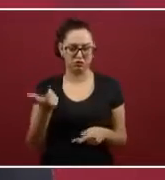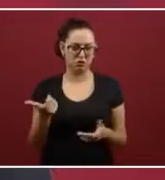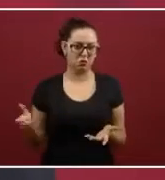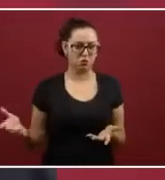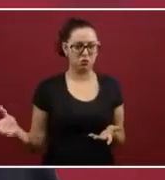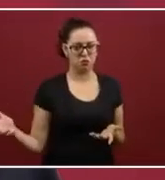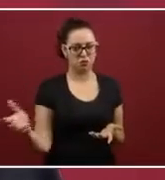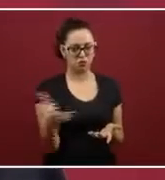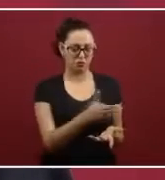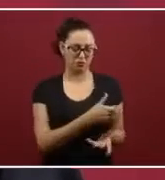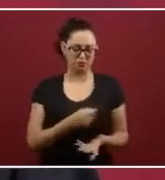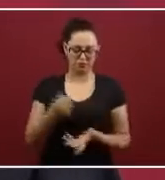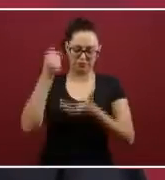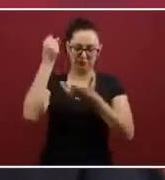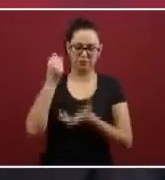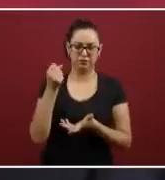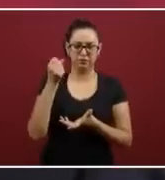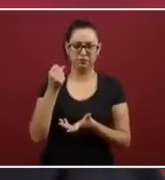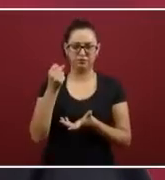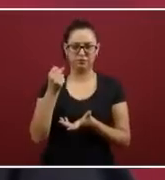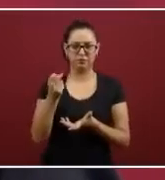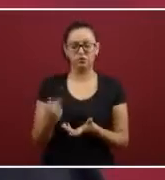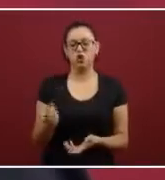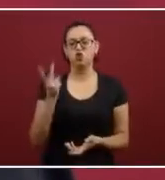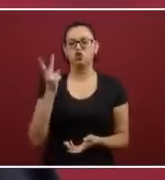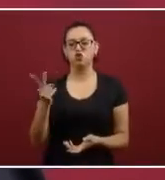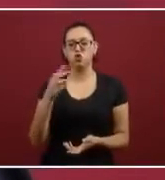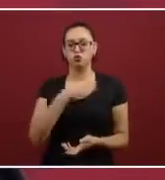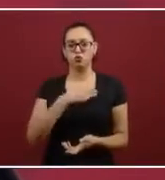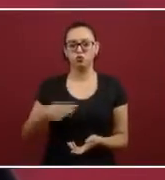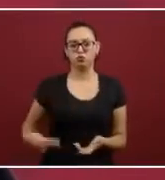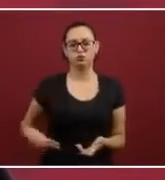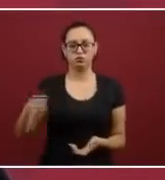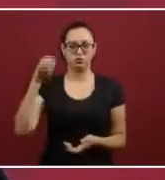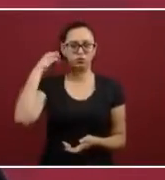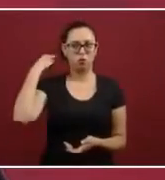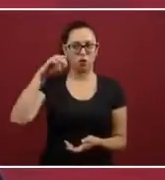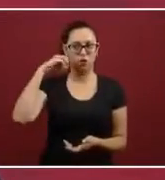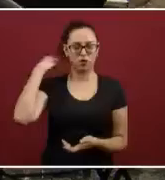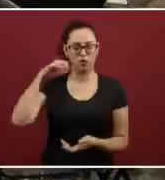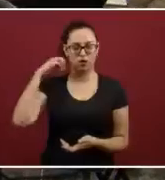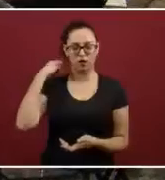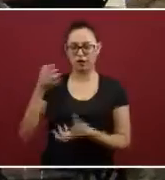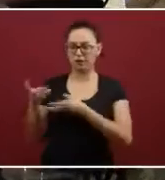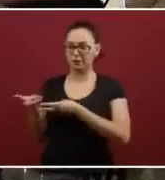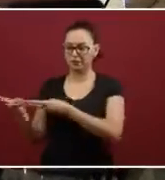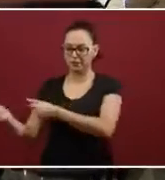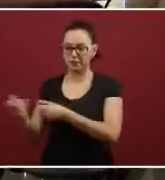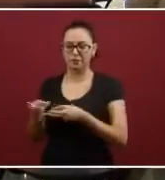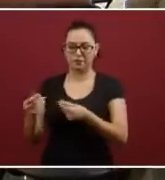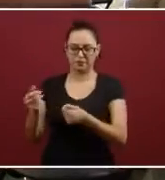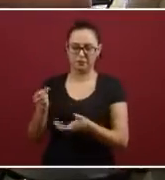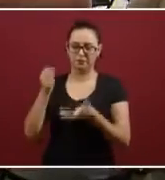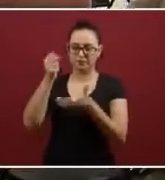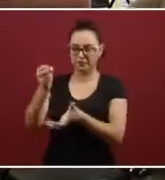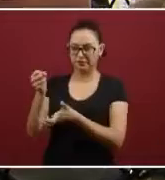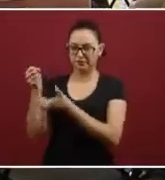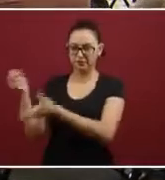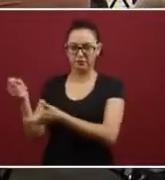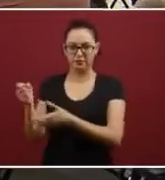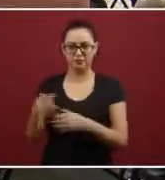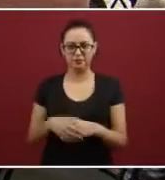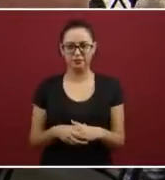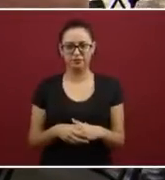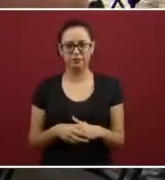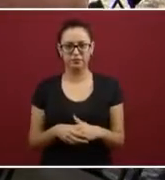a entregar a dos municipios de Oaxaca que son de los los más pobres del